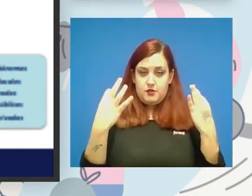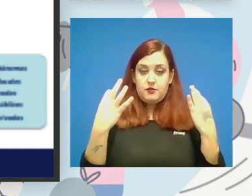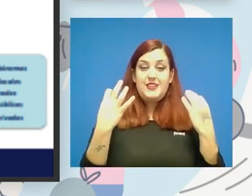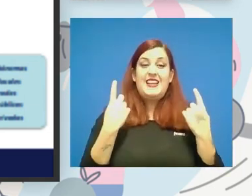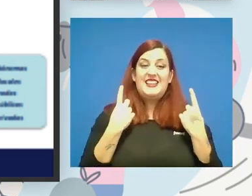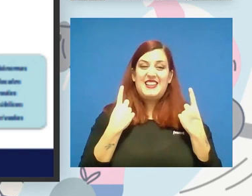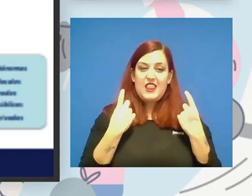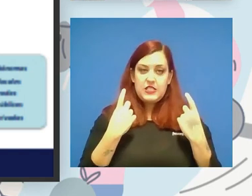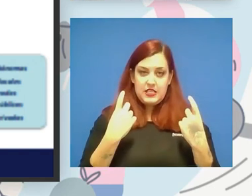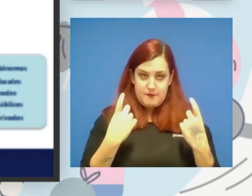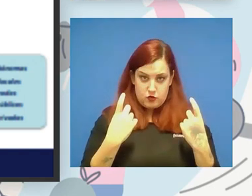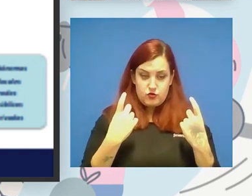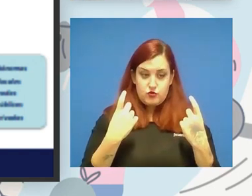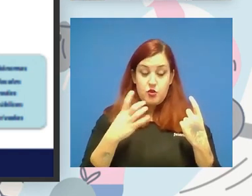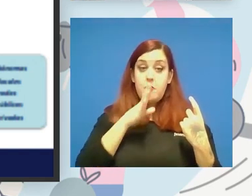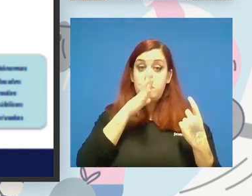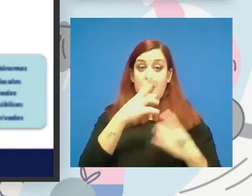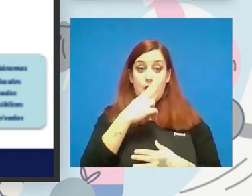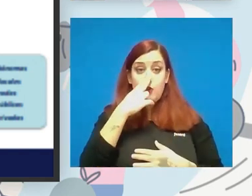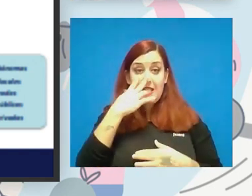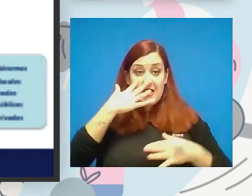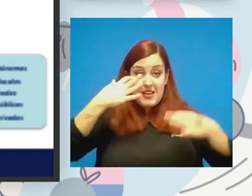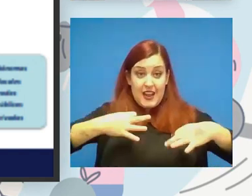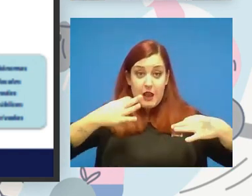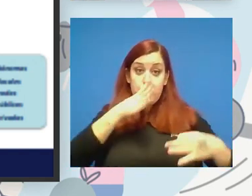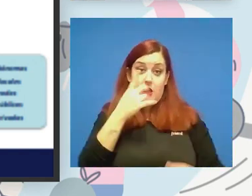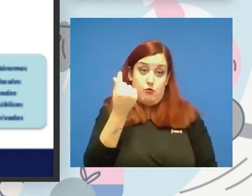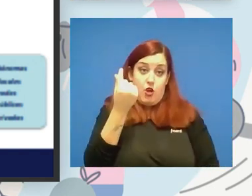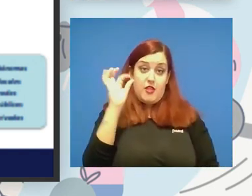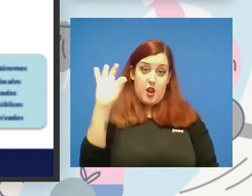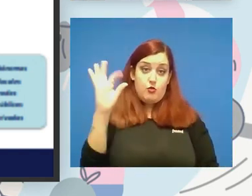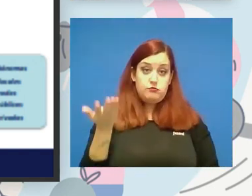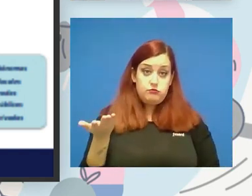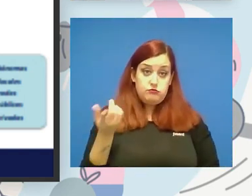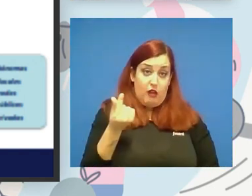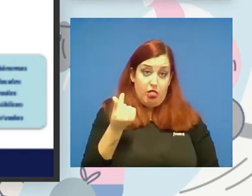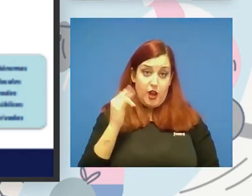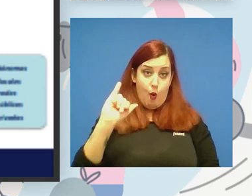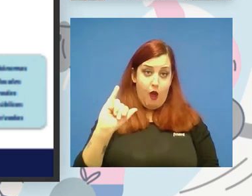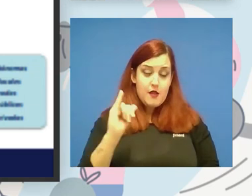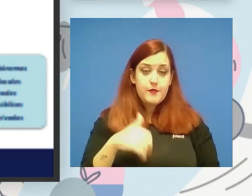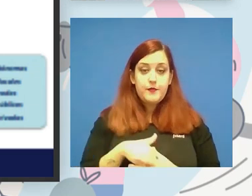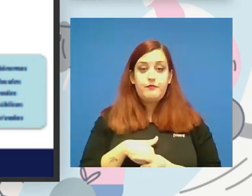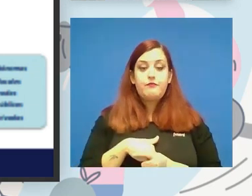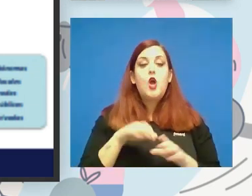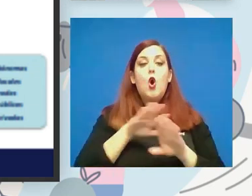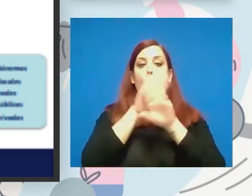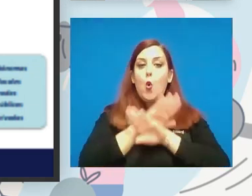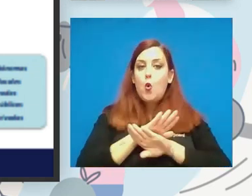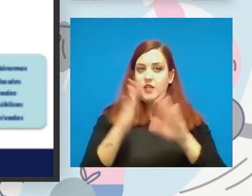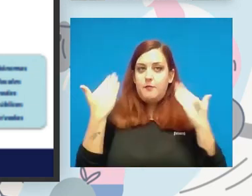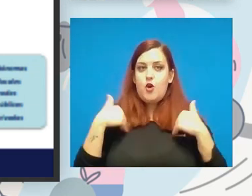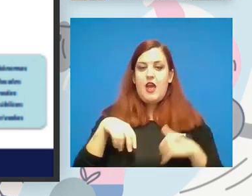necesitamos y hay un interés real porque hay dinero ¿eh? dinero y en la última ya termino y